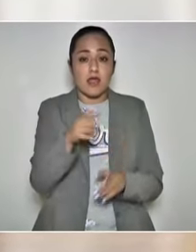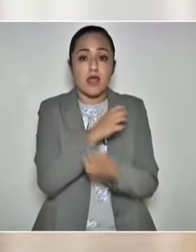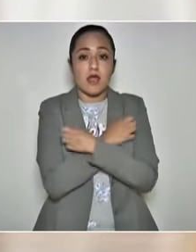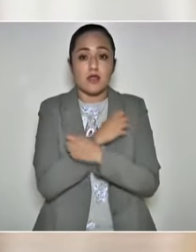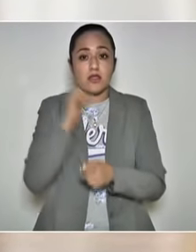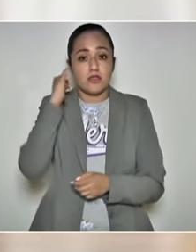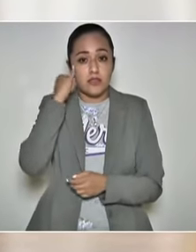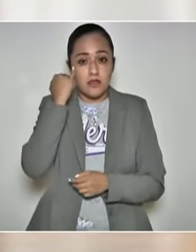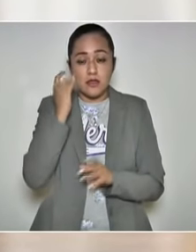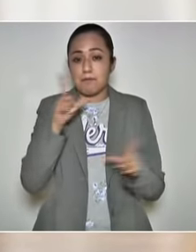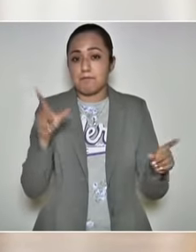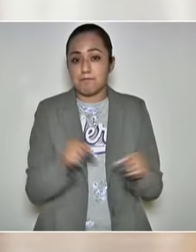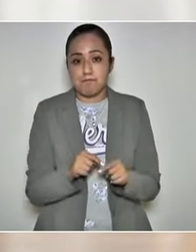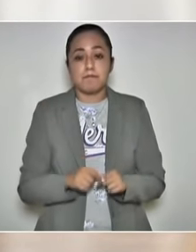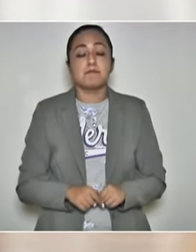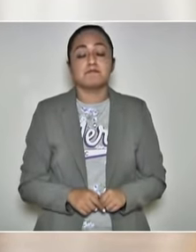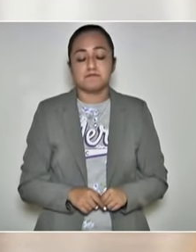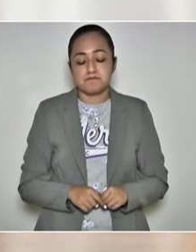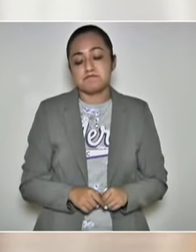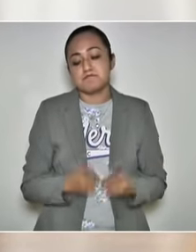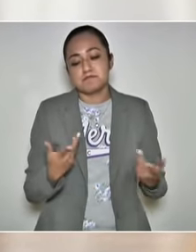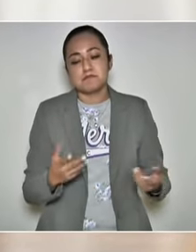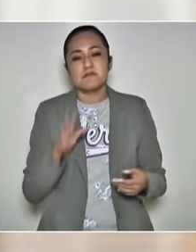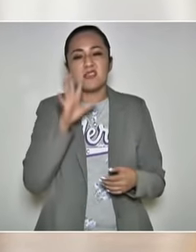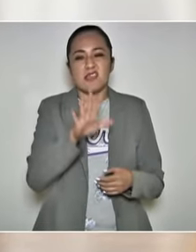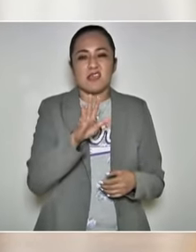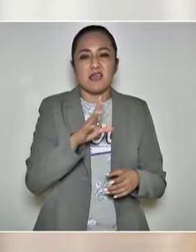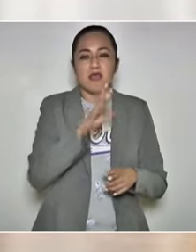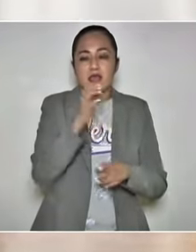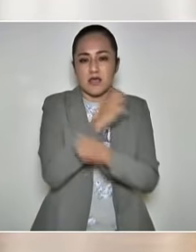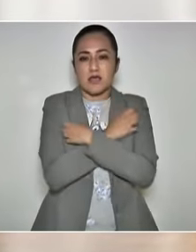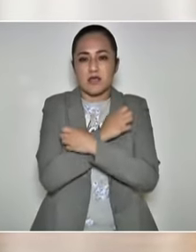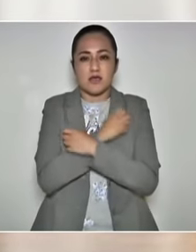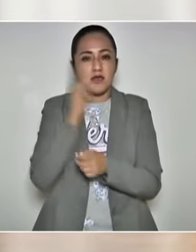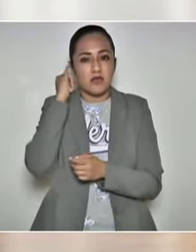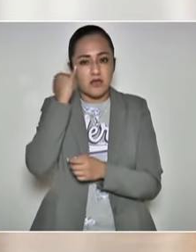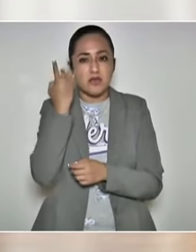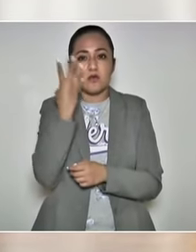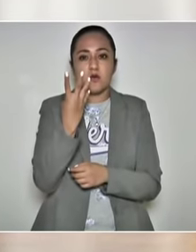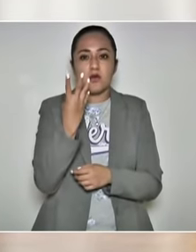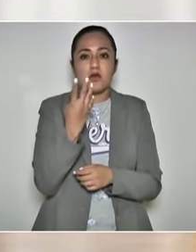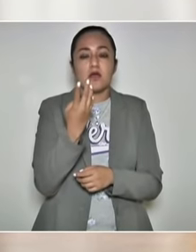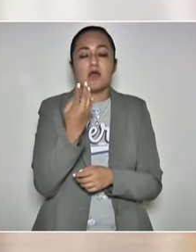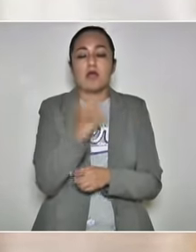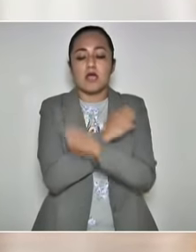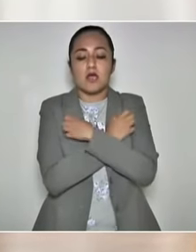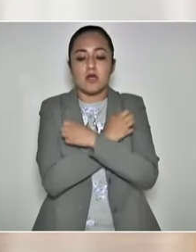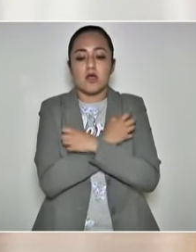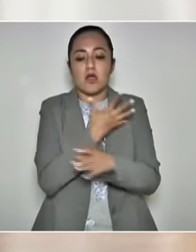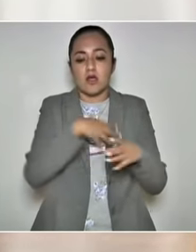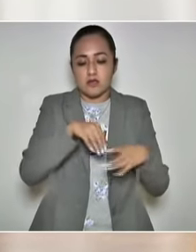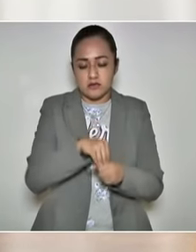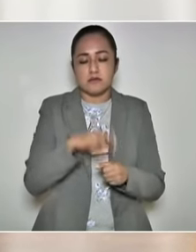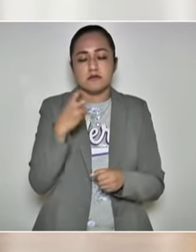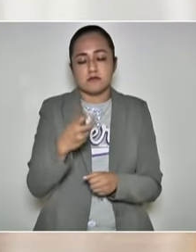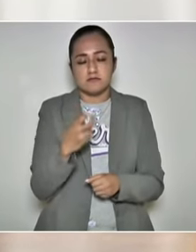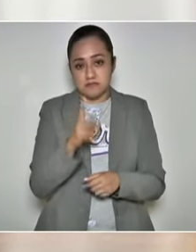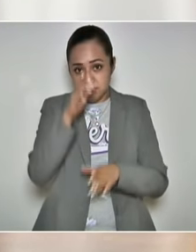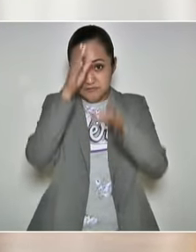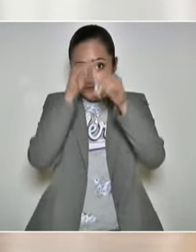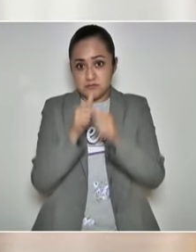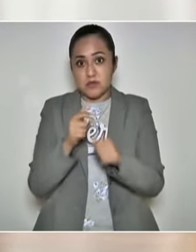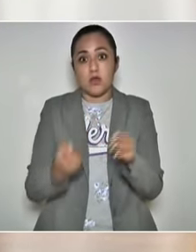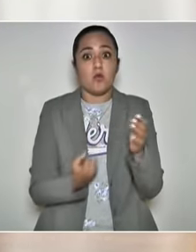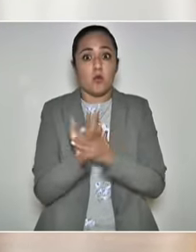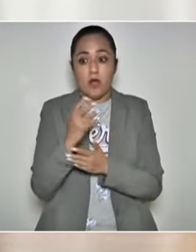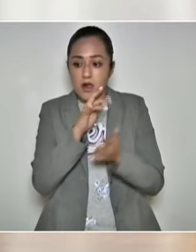indígena, como 5 educación indígena y 4 educación inclusiva. ¿De acuerdo? Entonces, no es un